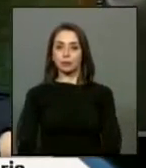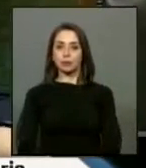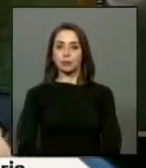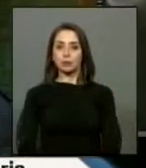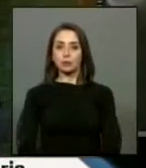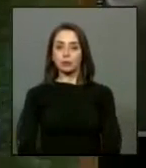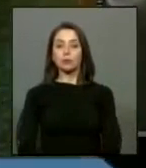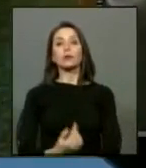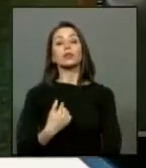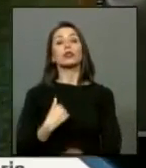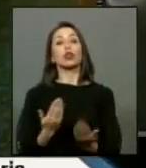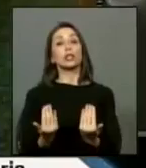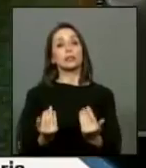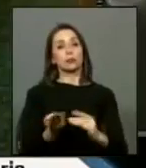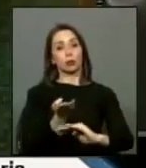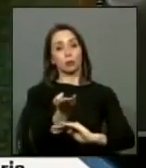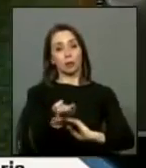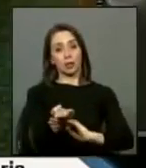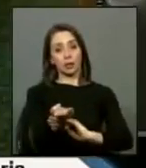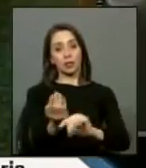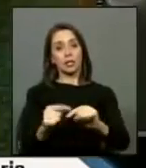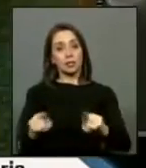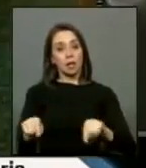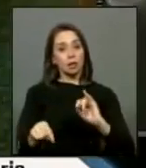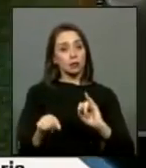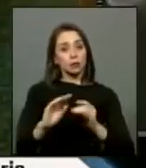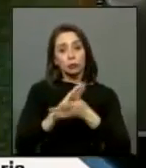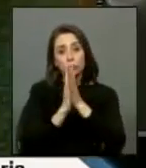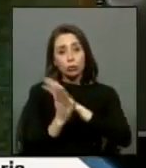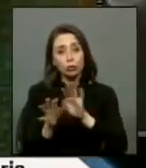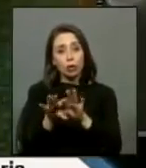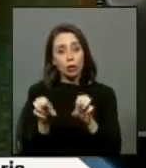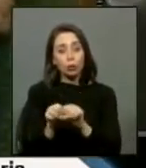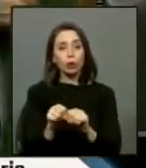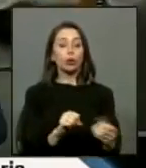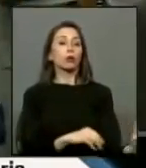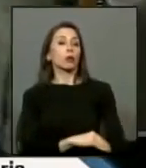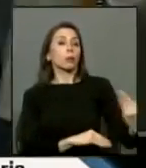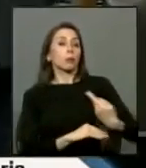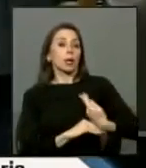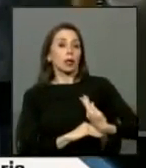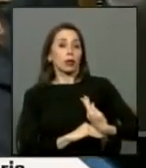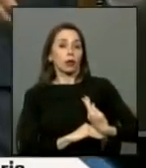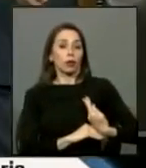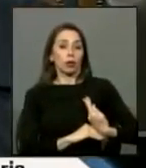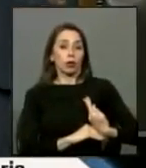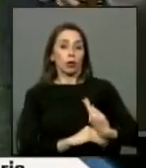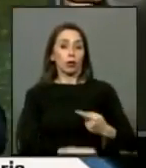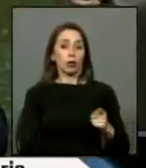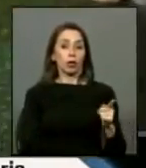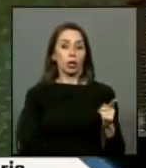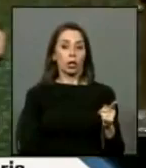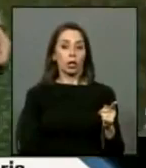requiero pedir la unanimidad de la sala por petición expresa de